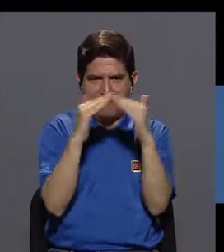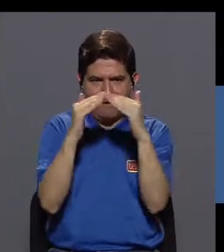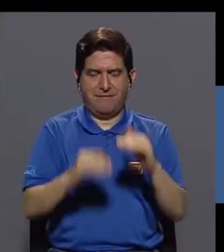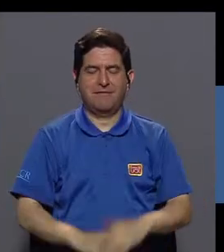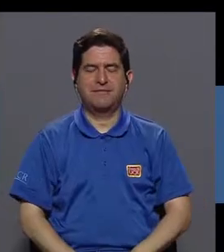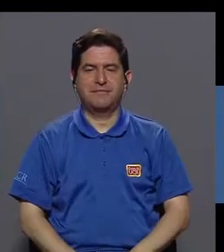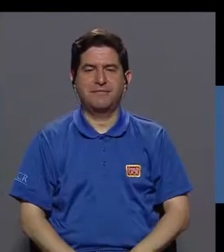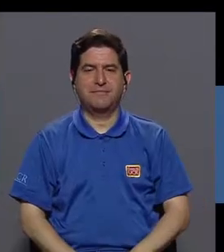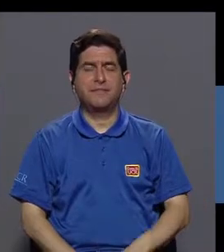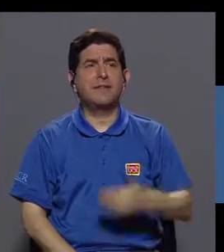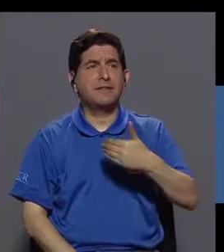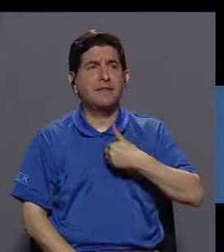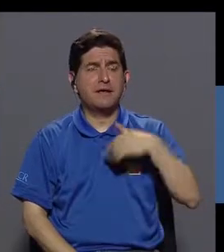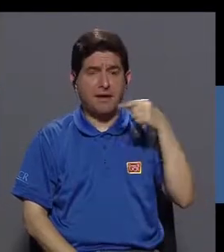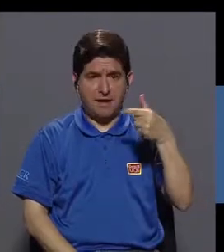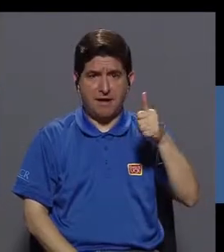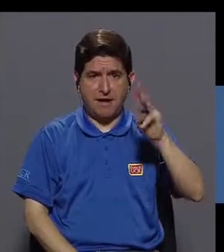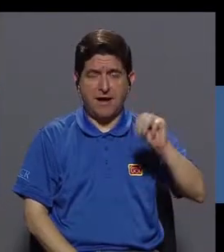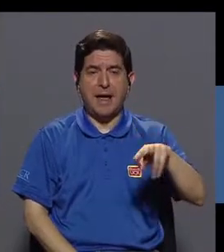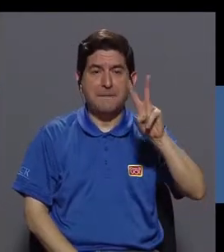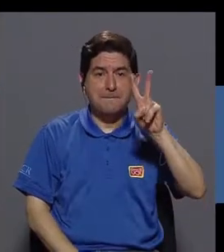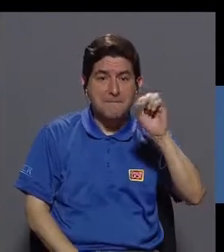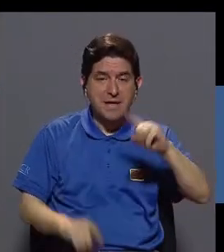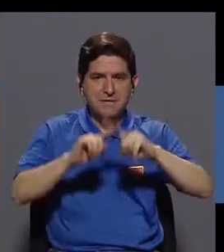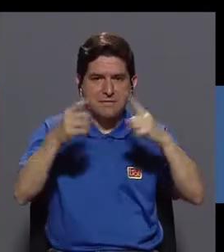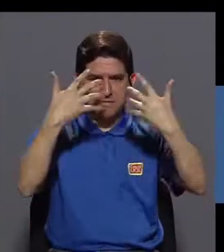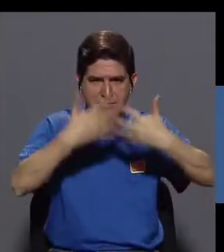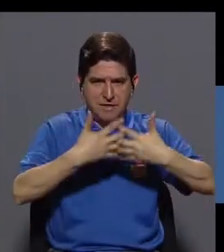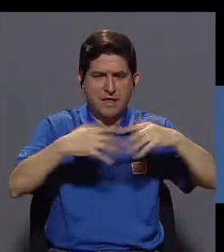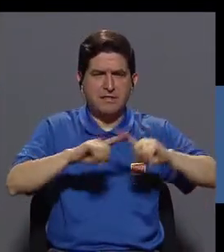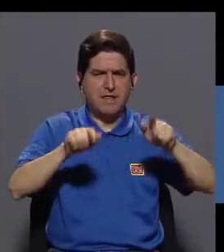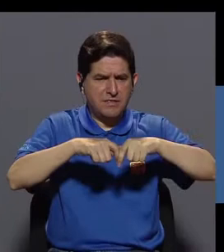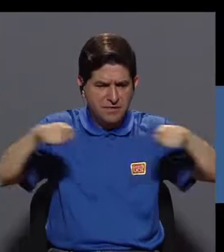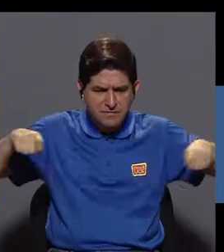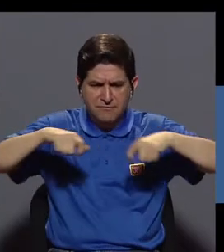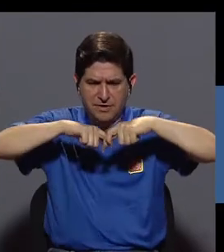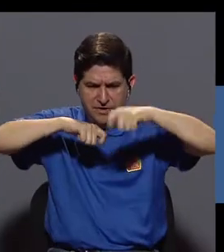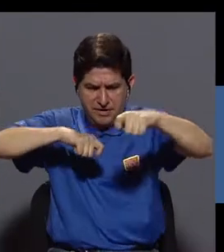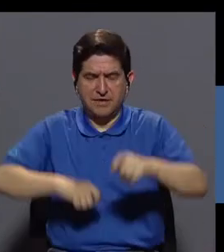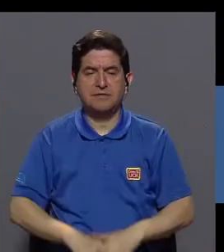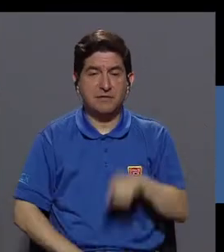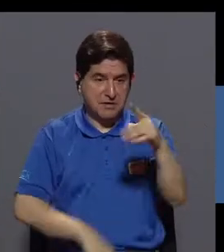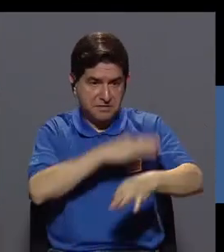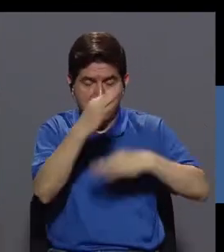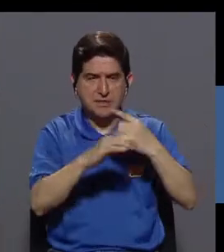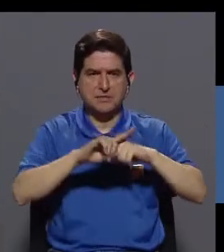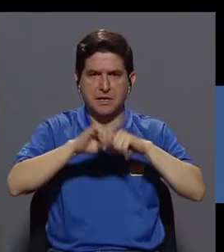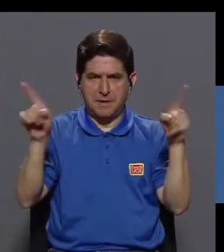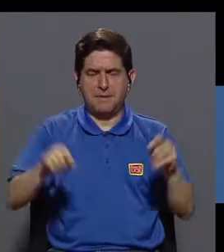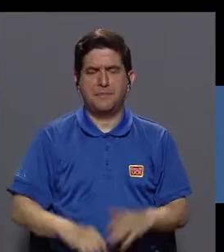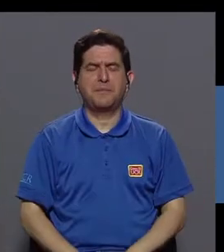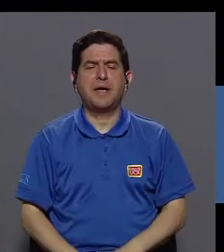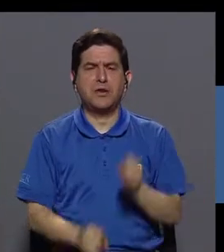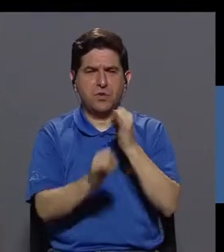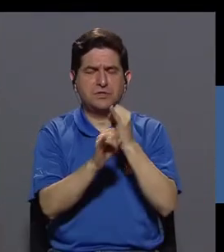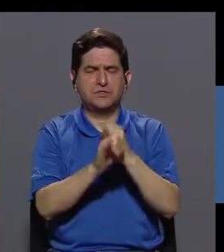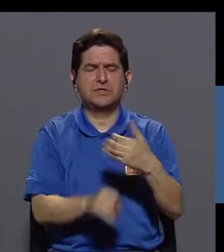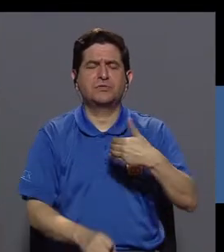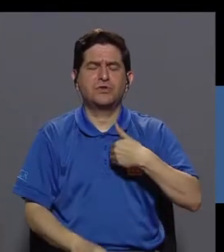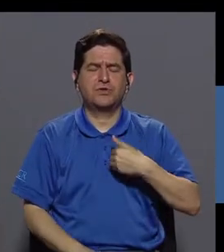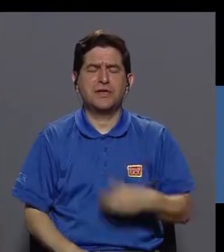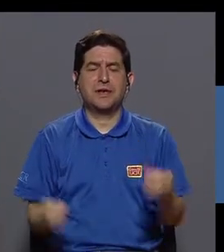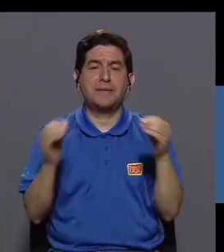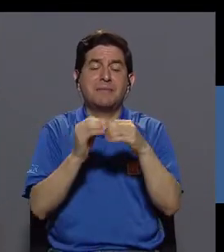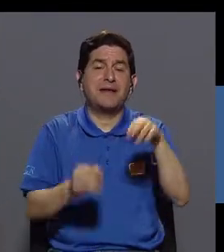20 plantas potabilizadoras de diferente tamaño y caudales, como esta. Pero a nivel de vacinal, la institución tiene más de 40 plantas potabilizadoras